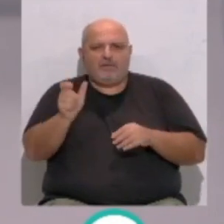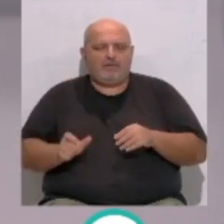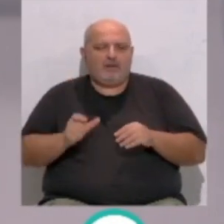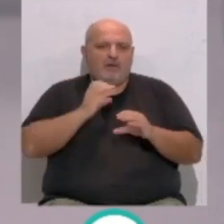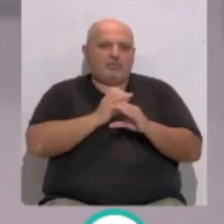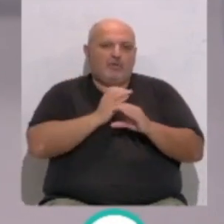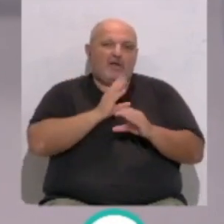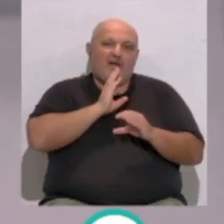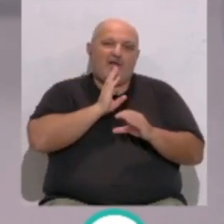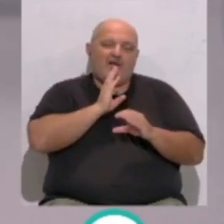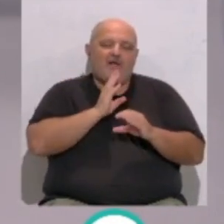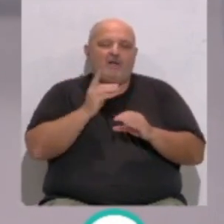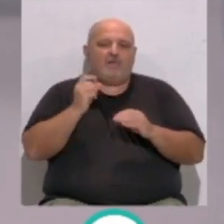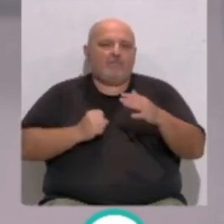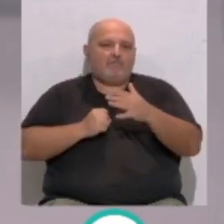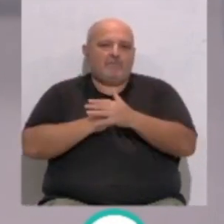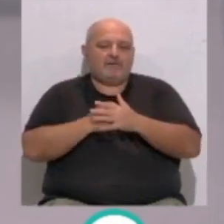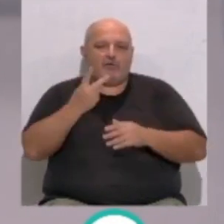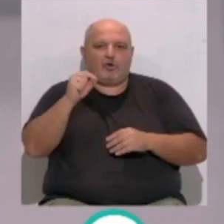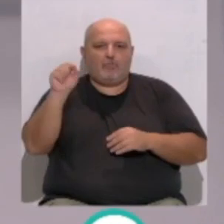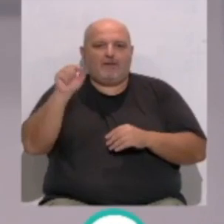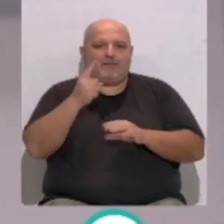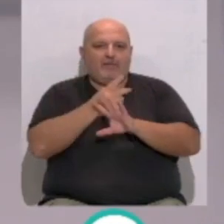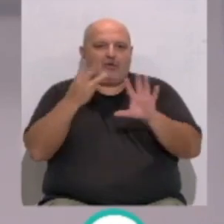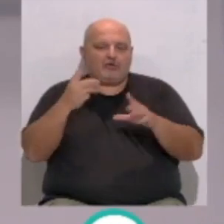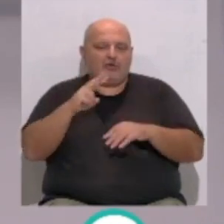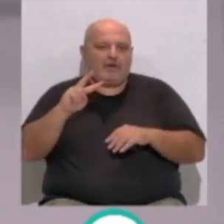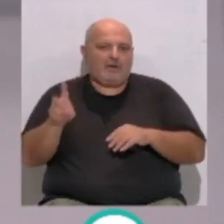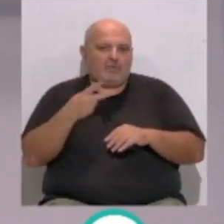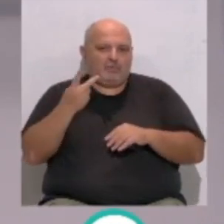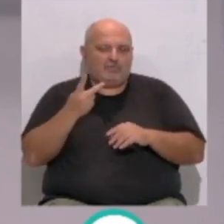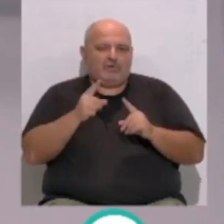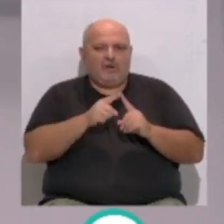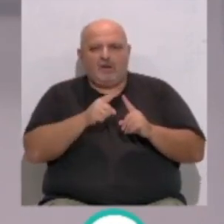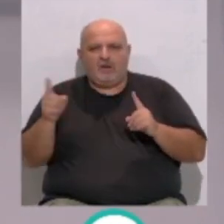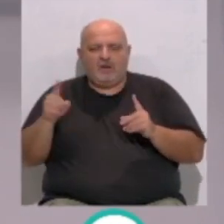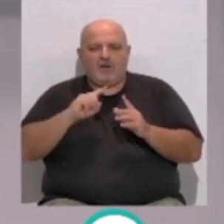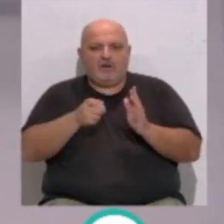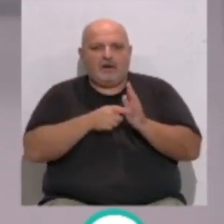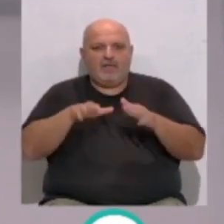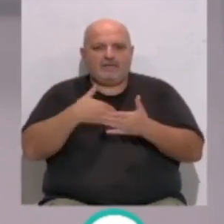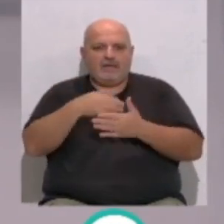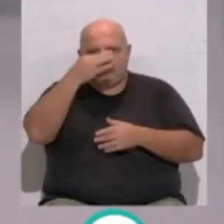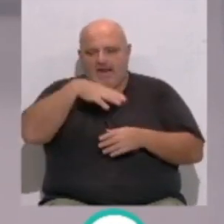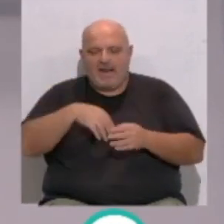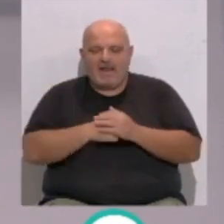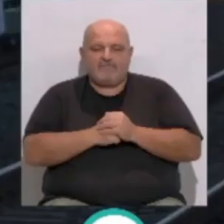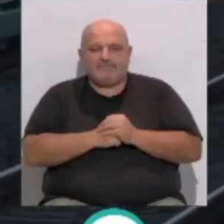autobús metropolitano con un máximo de 2,18 euros que costará el recorrido completo desde Cádiz a Chiclana.